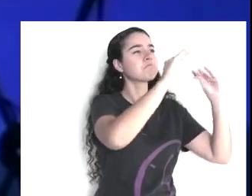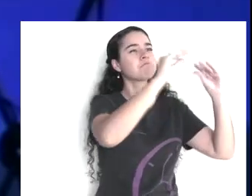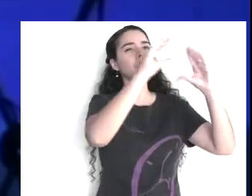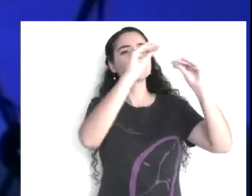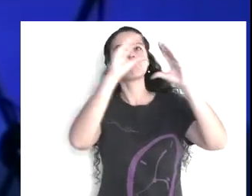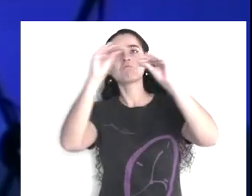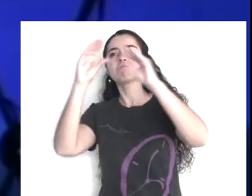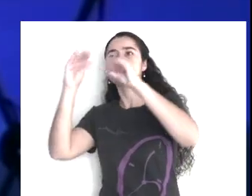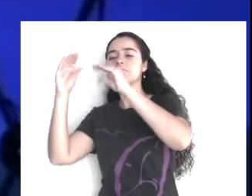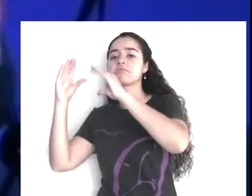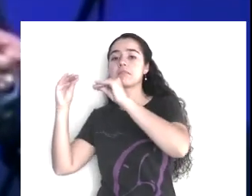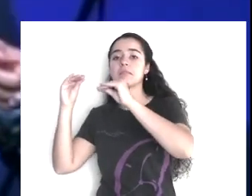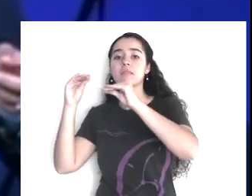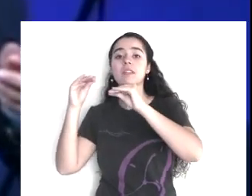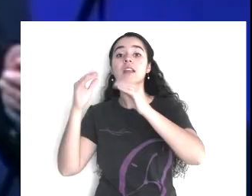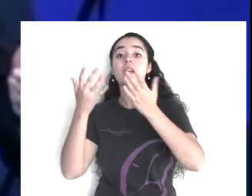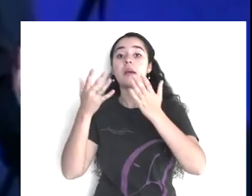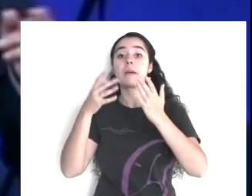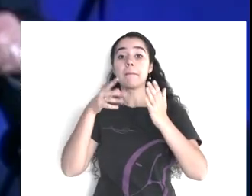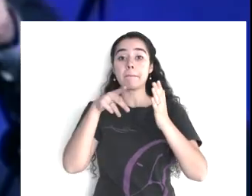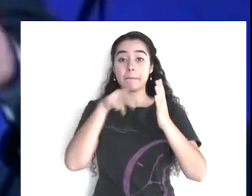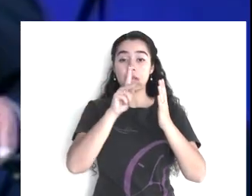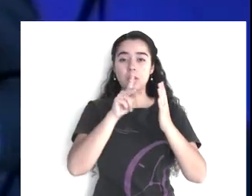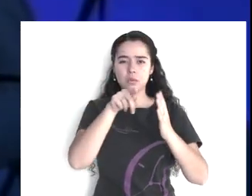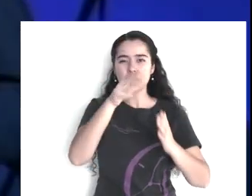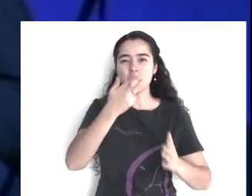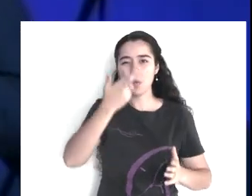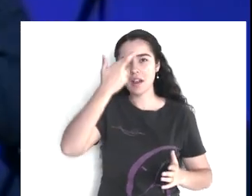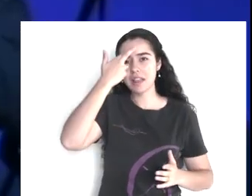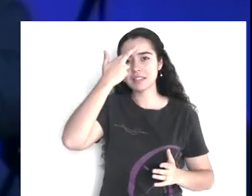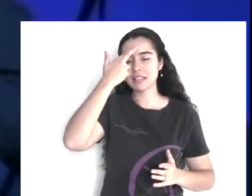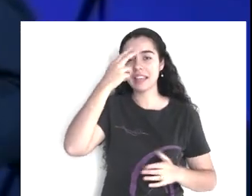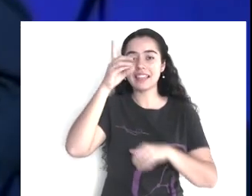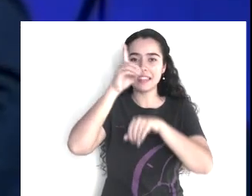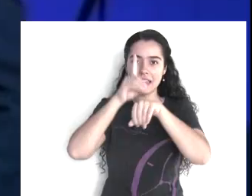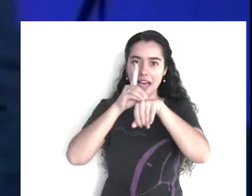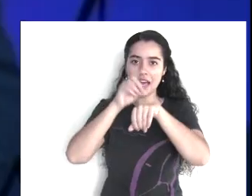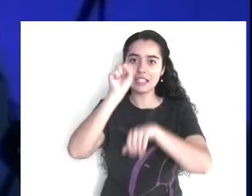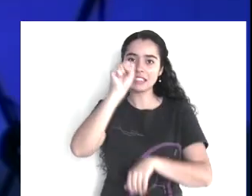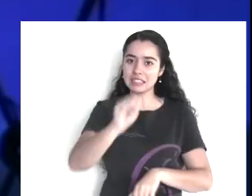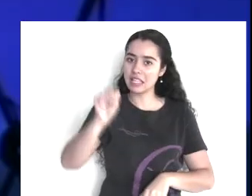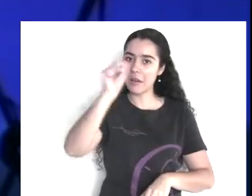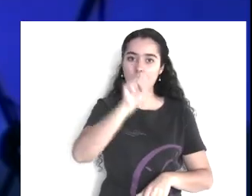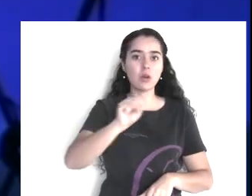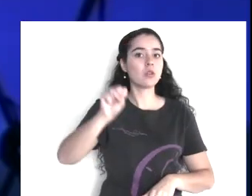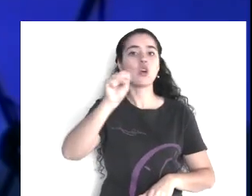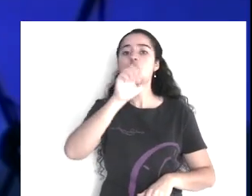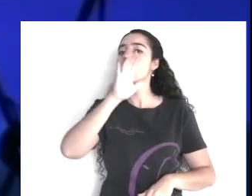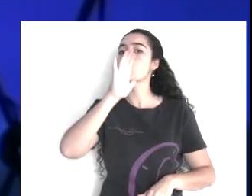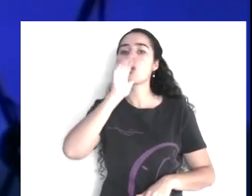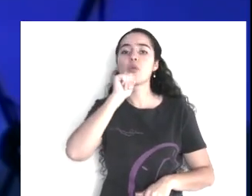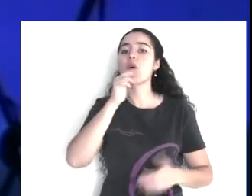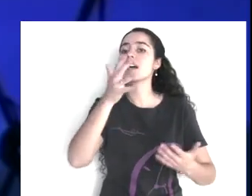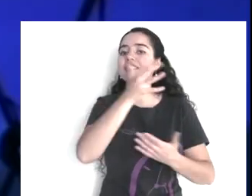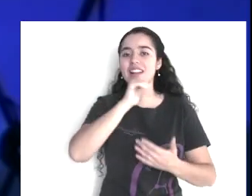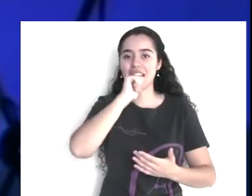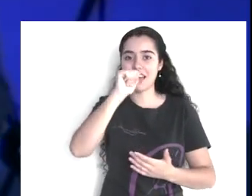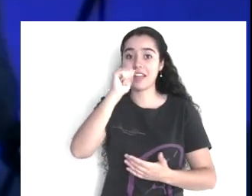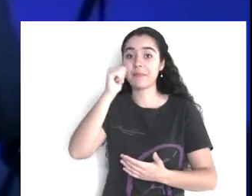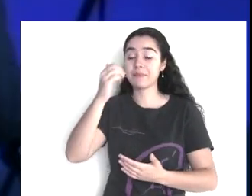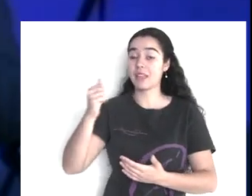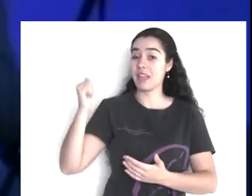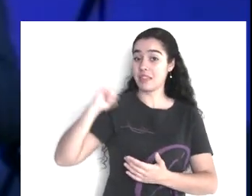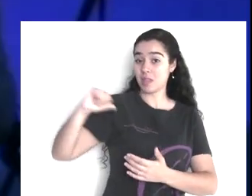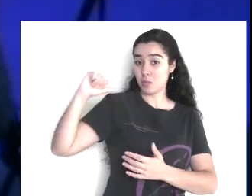porque sanó a un hombre en el día sábado. Y ustedes saben, sabemos que la ley decía que en